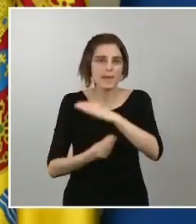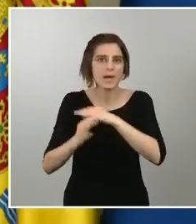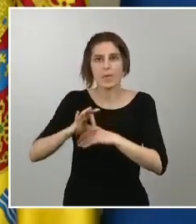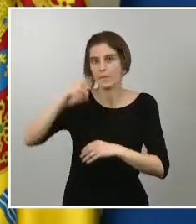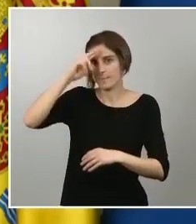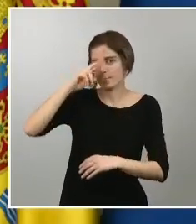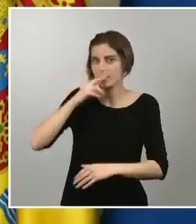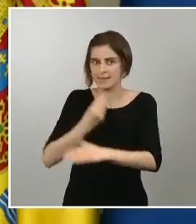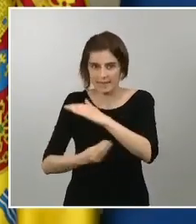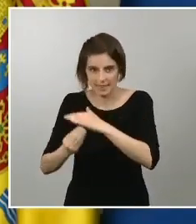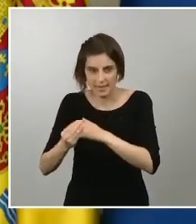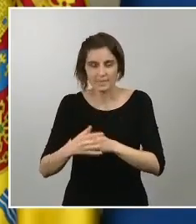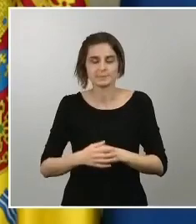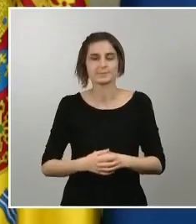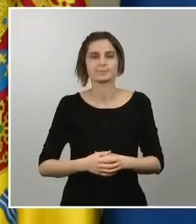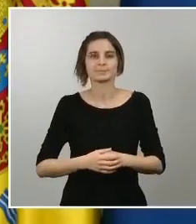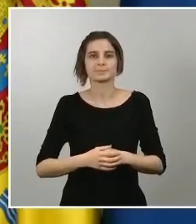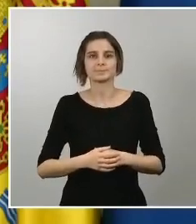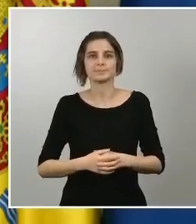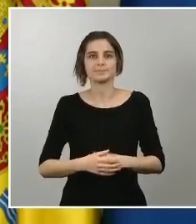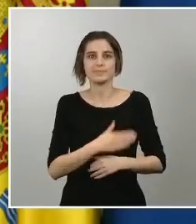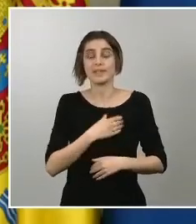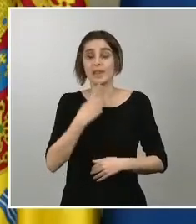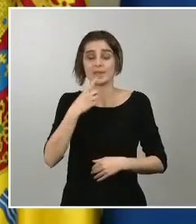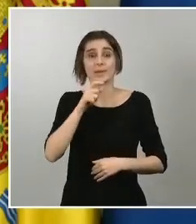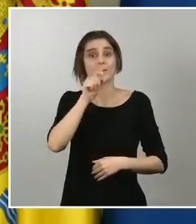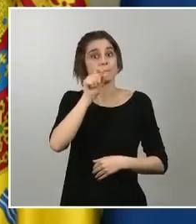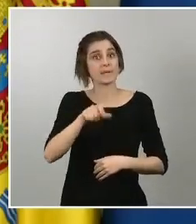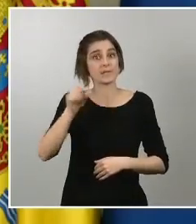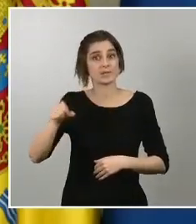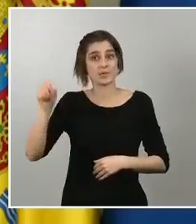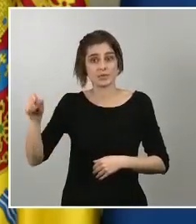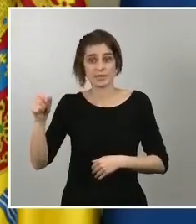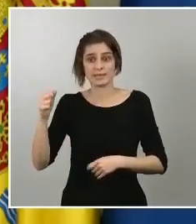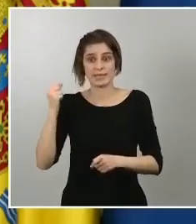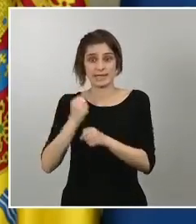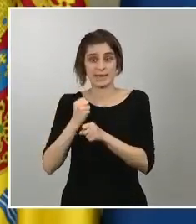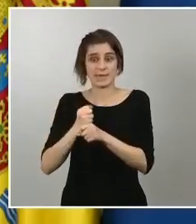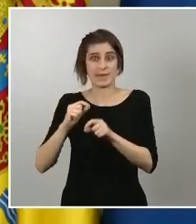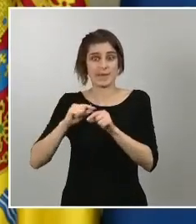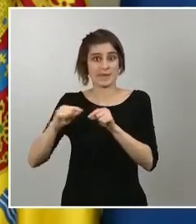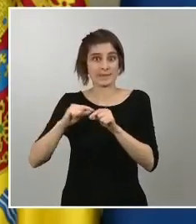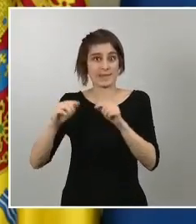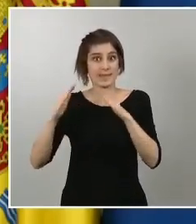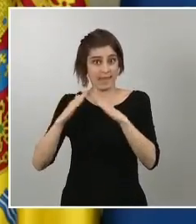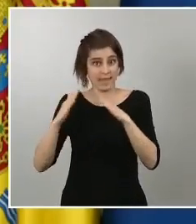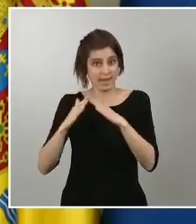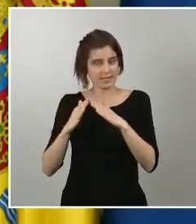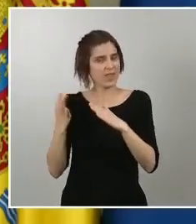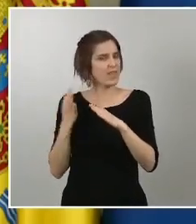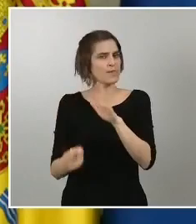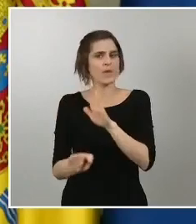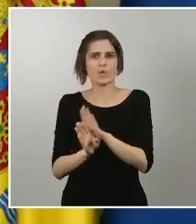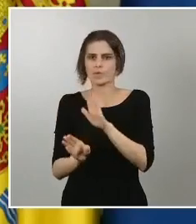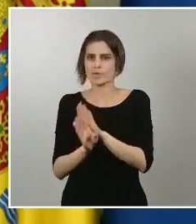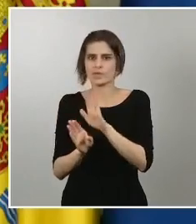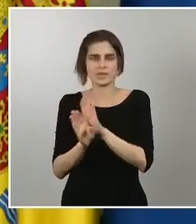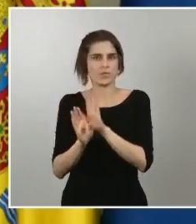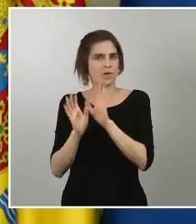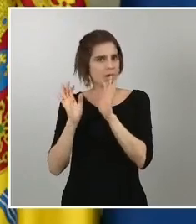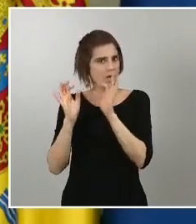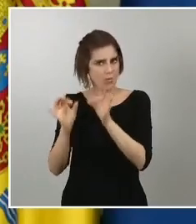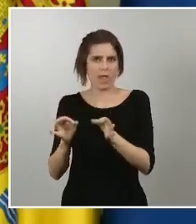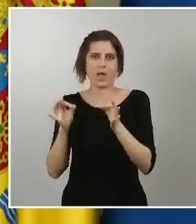desarrollando sus actividades por medio del teletrabajo deben de seguir desarrollando las actividades por medio del